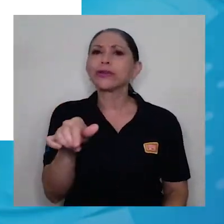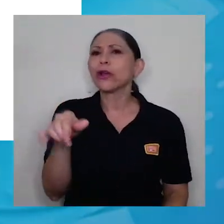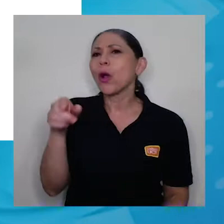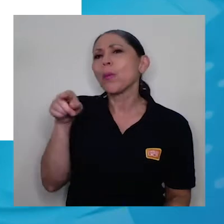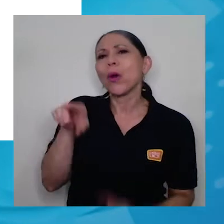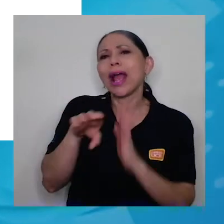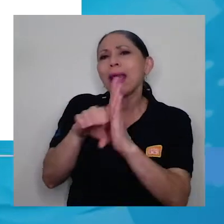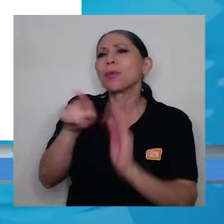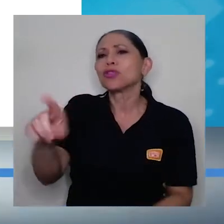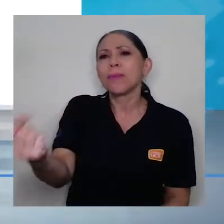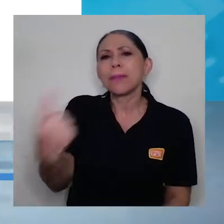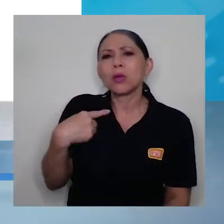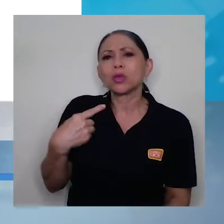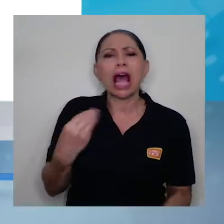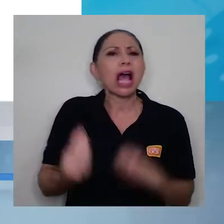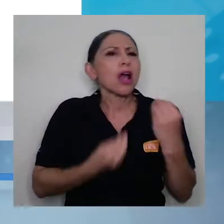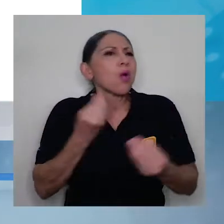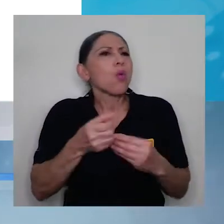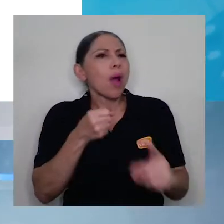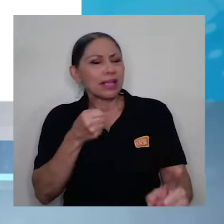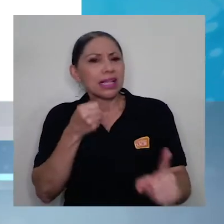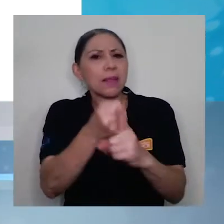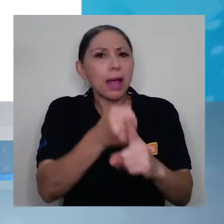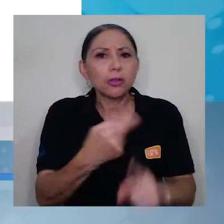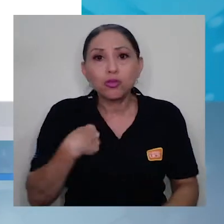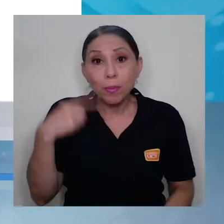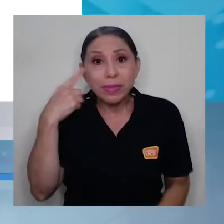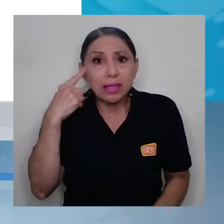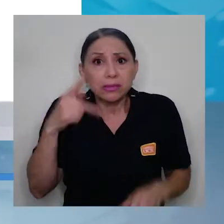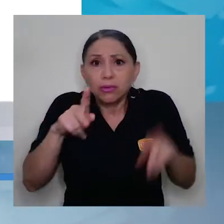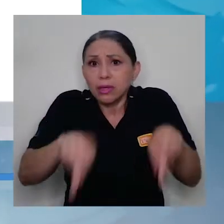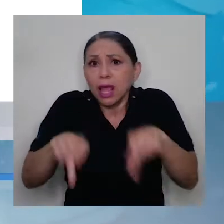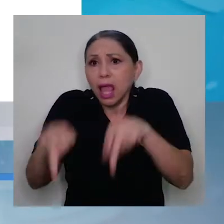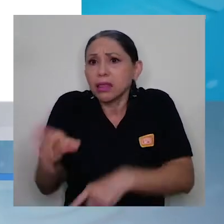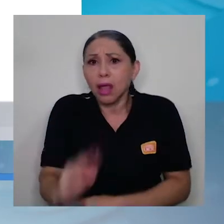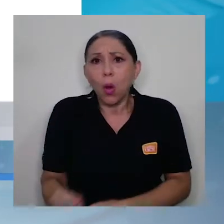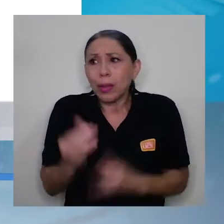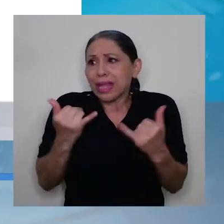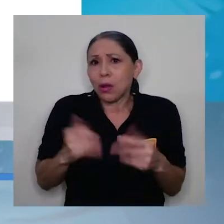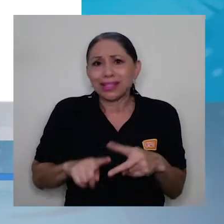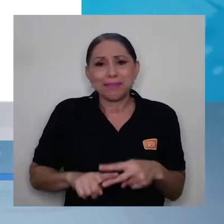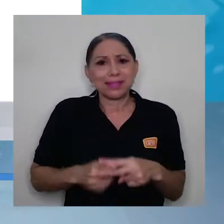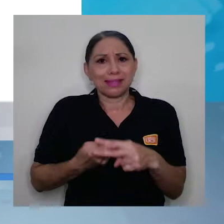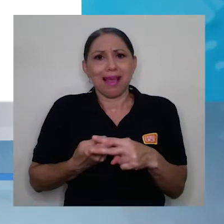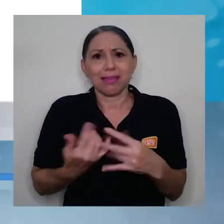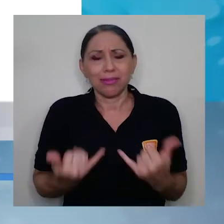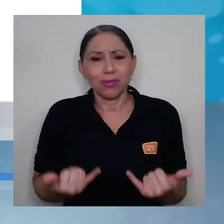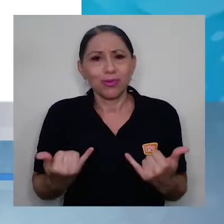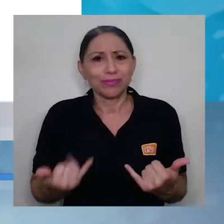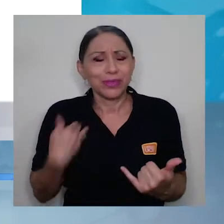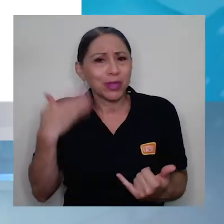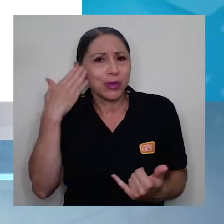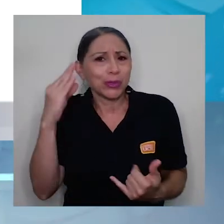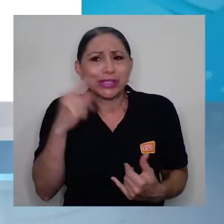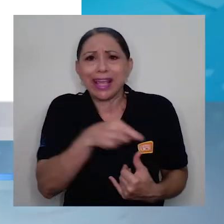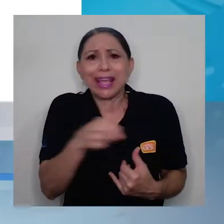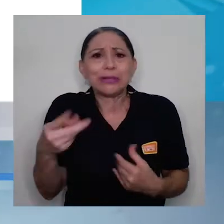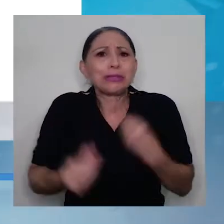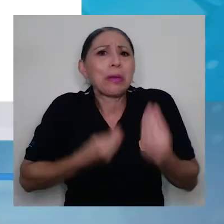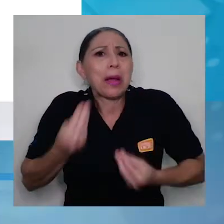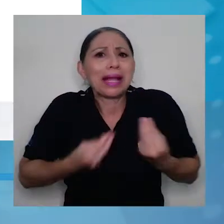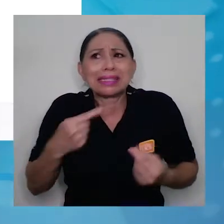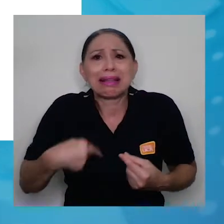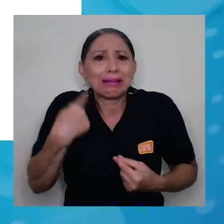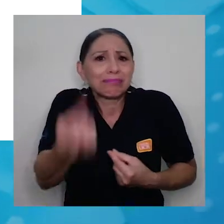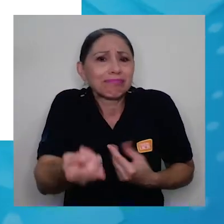usted me pregunta cuál va a ser el impacto, pienso mucho en la gente joven que está empezando, no sé qué van a ser hechos, no sé